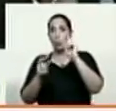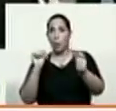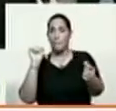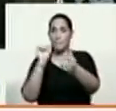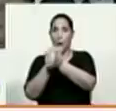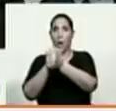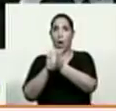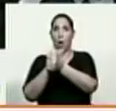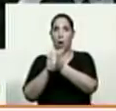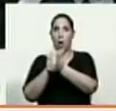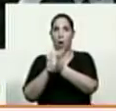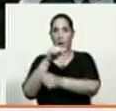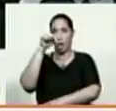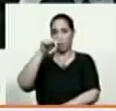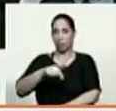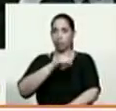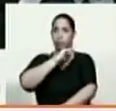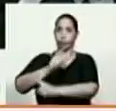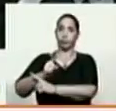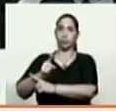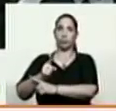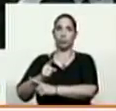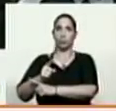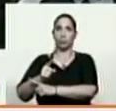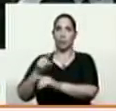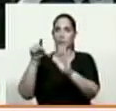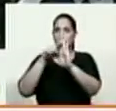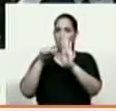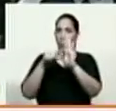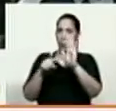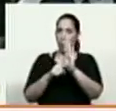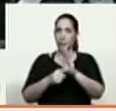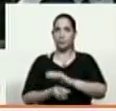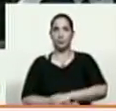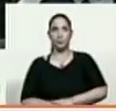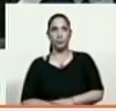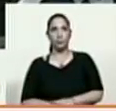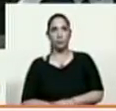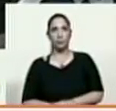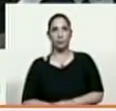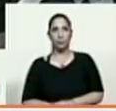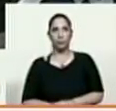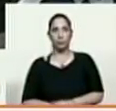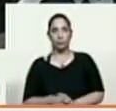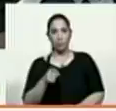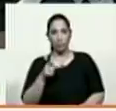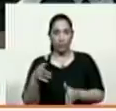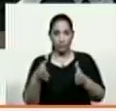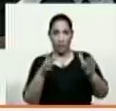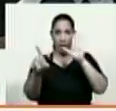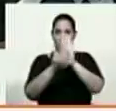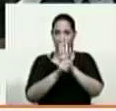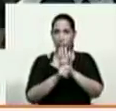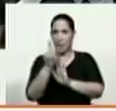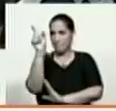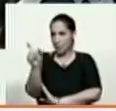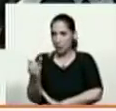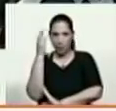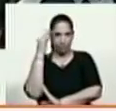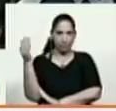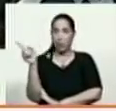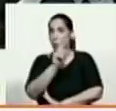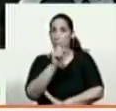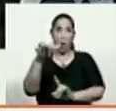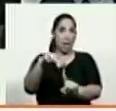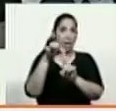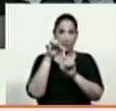con medidas cautelares en su momento por esta vía legal imagínense una persona que no ha sido elegida